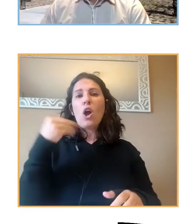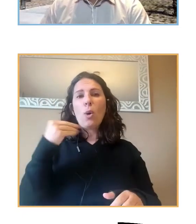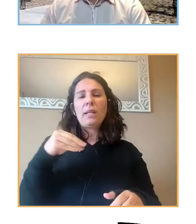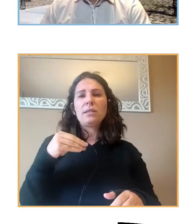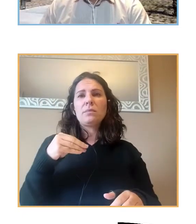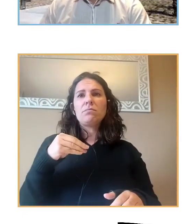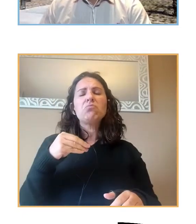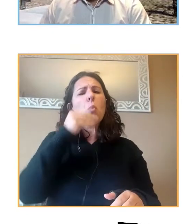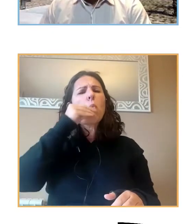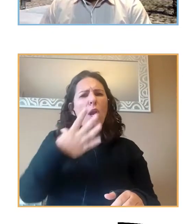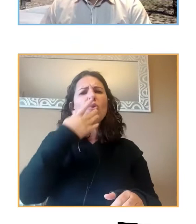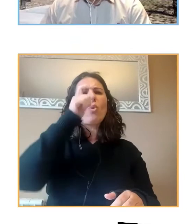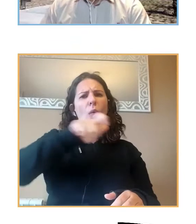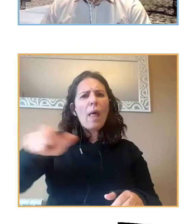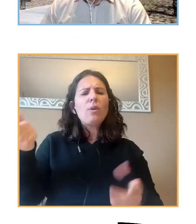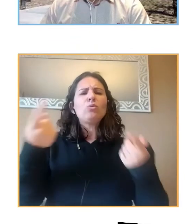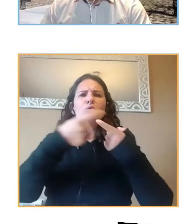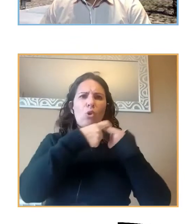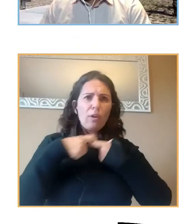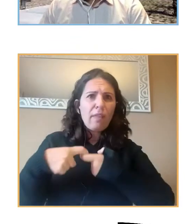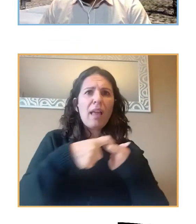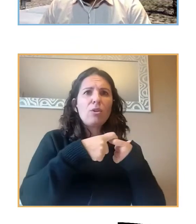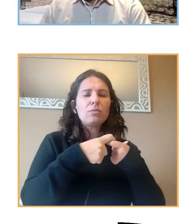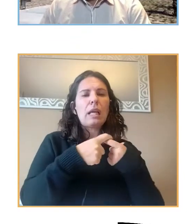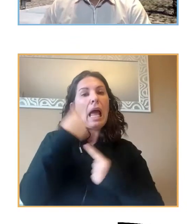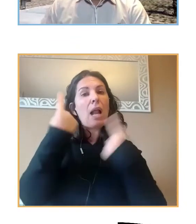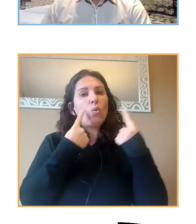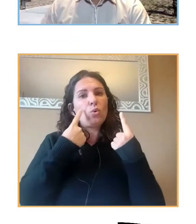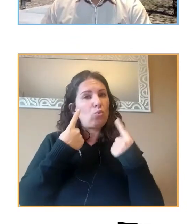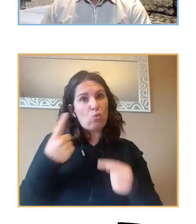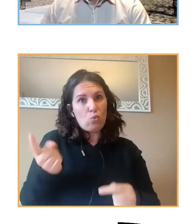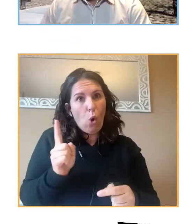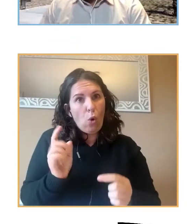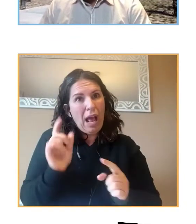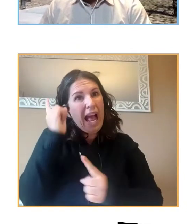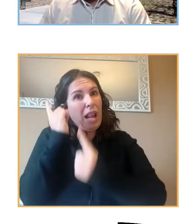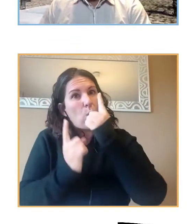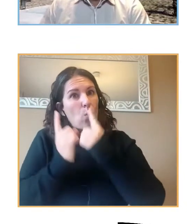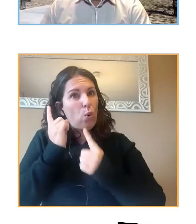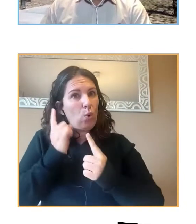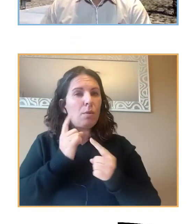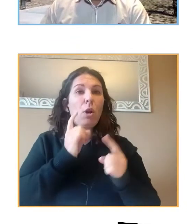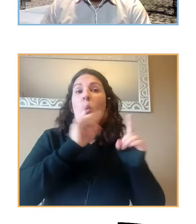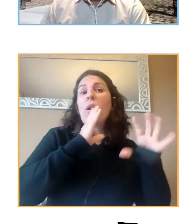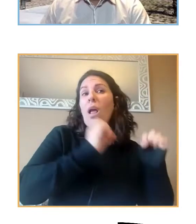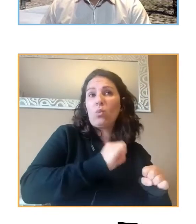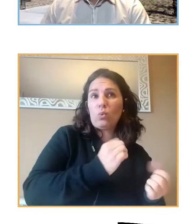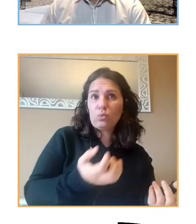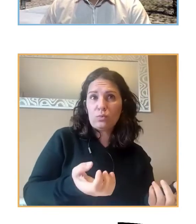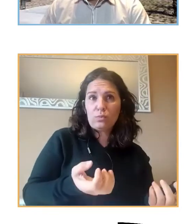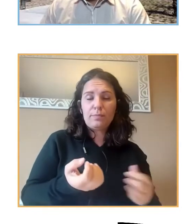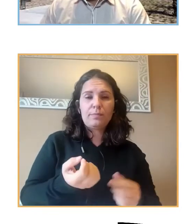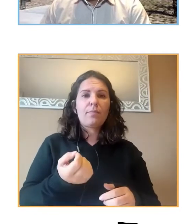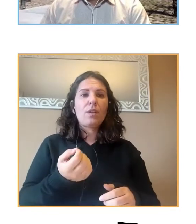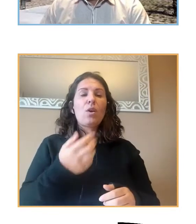ciudadanos o sea son solidarios hay excepciones obviamente pero como en los adultos también ser joven es una